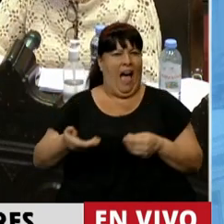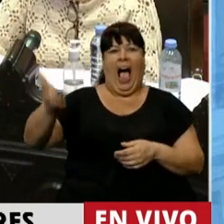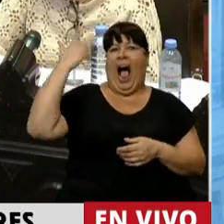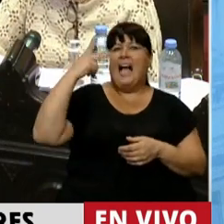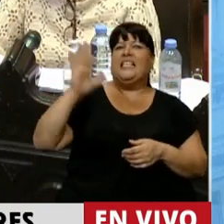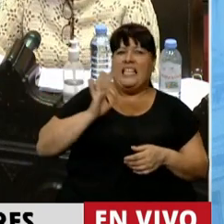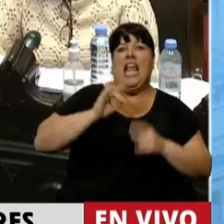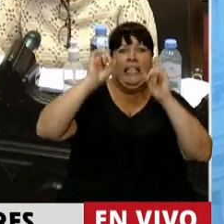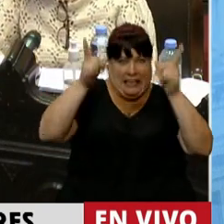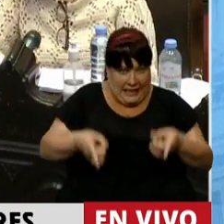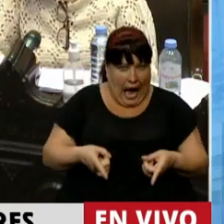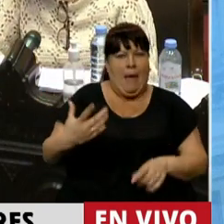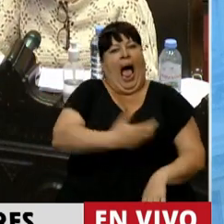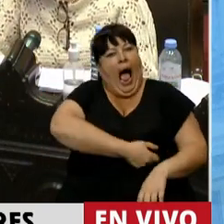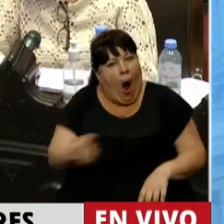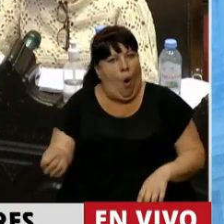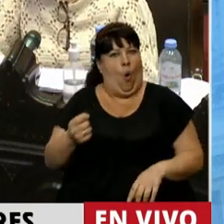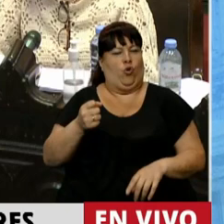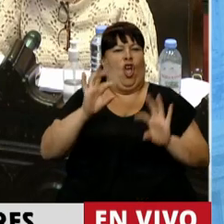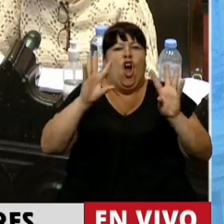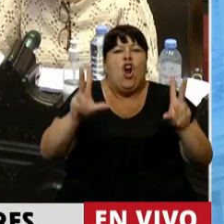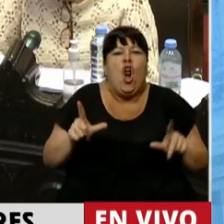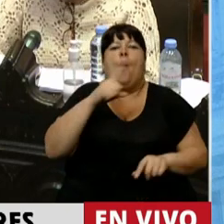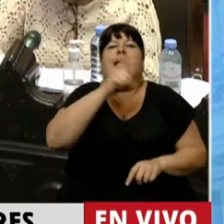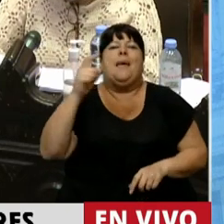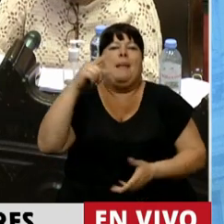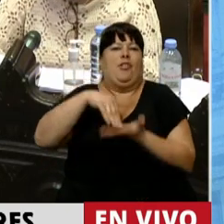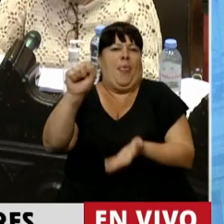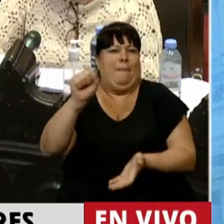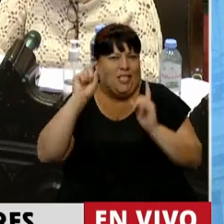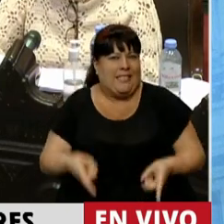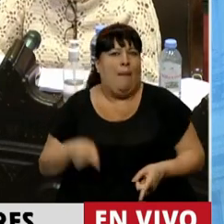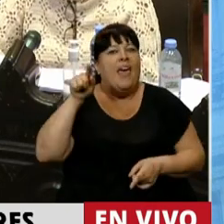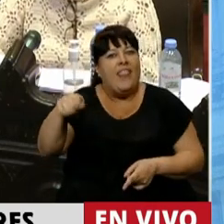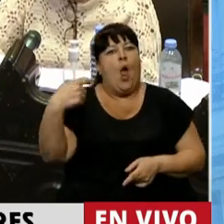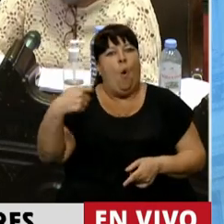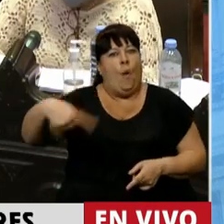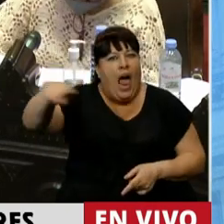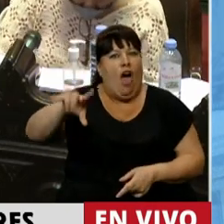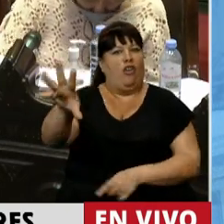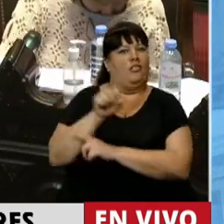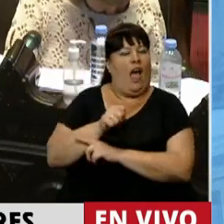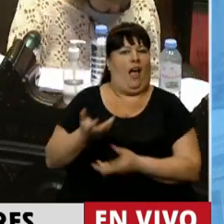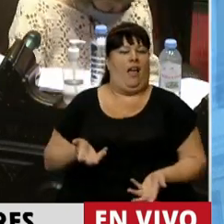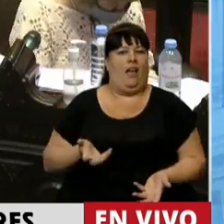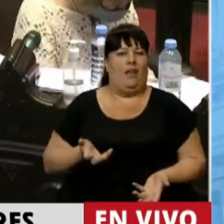hace 3 años también ajustaron, se robaron 100 mil millones de pesos de jubiladas y jubilados.